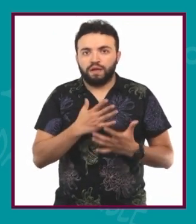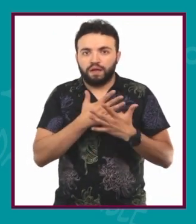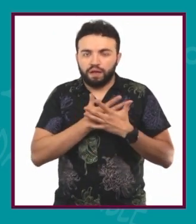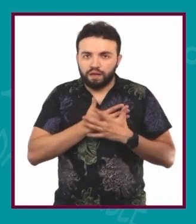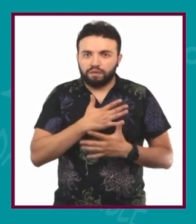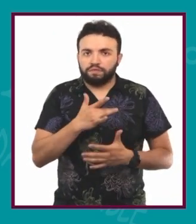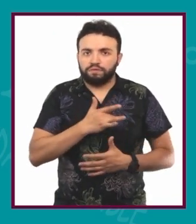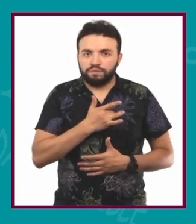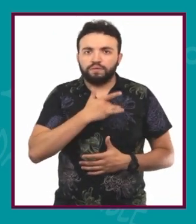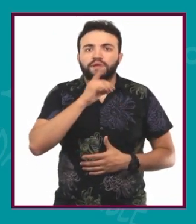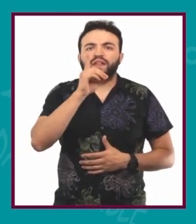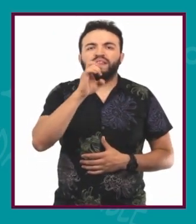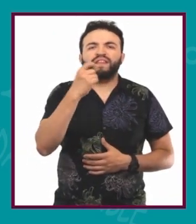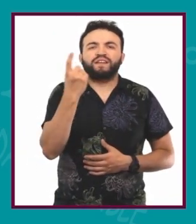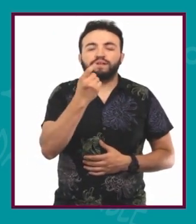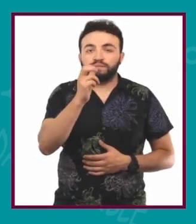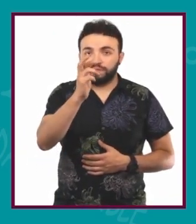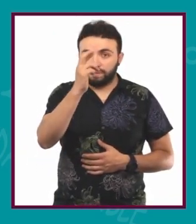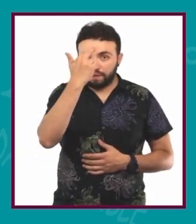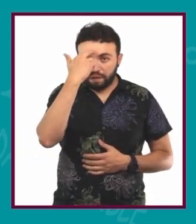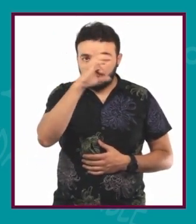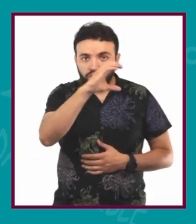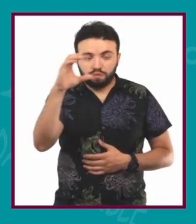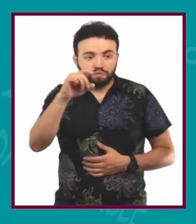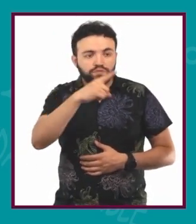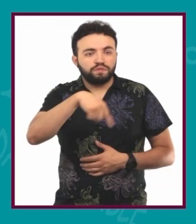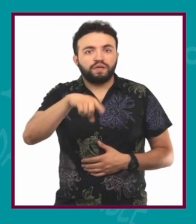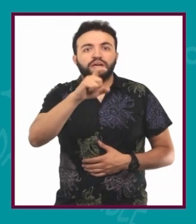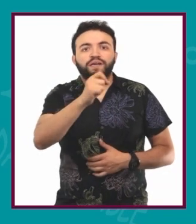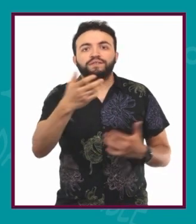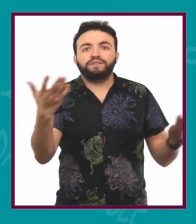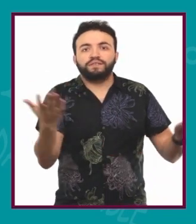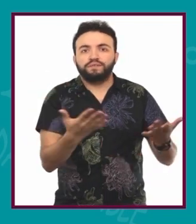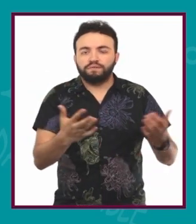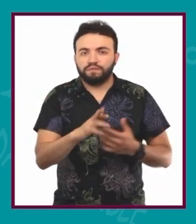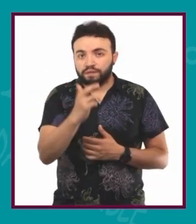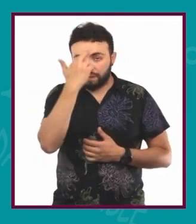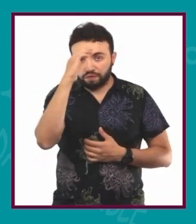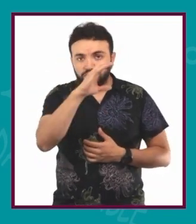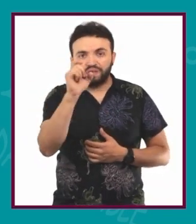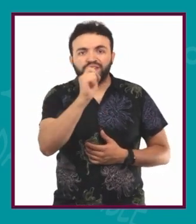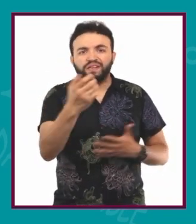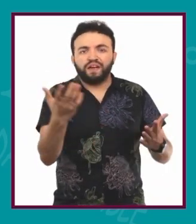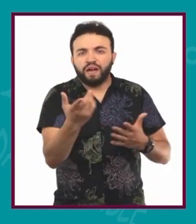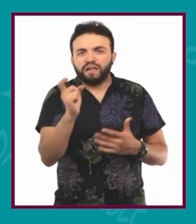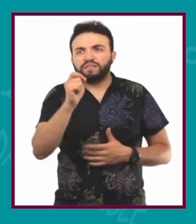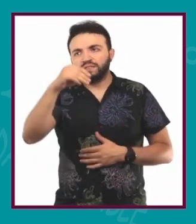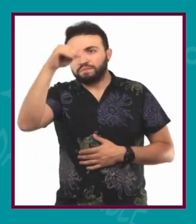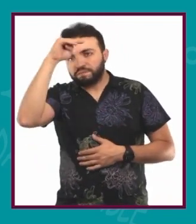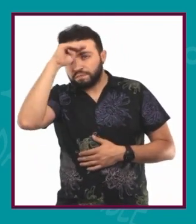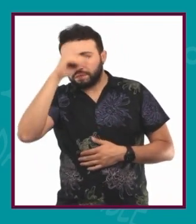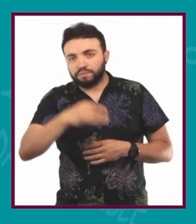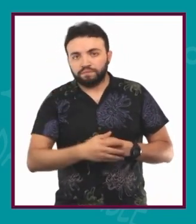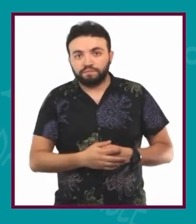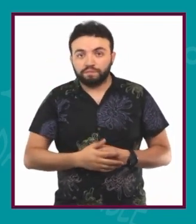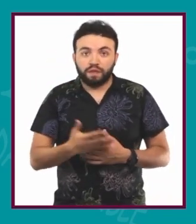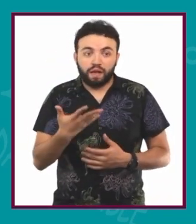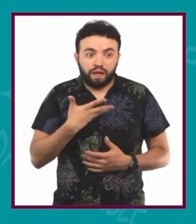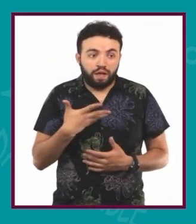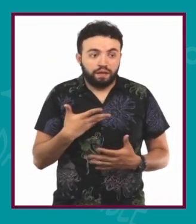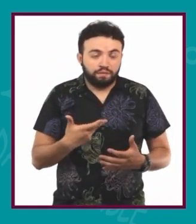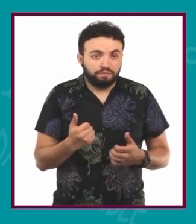reconocernos en todo lo que hacemos. De reconocer que lo que hacemos, lo que pensamos, tiene consecuencias,